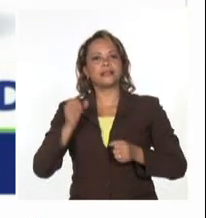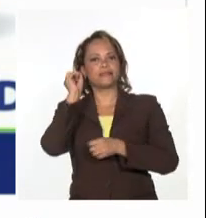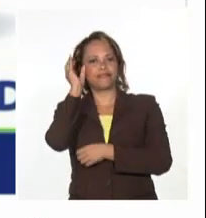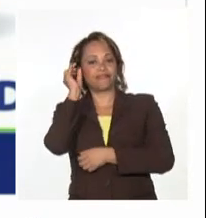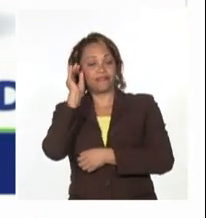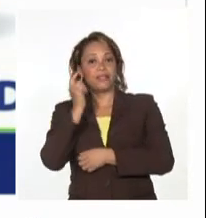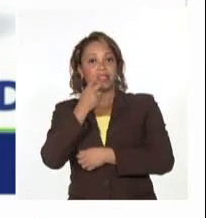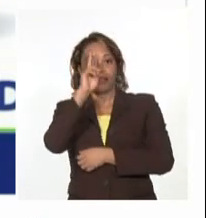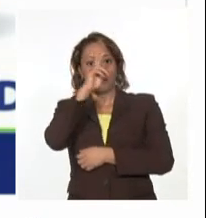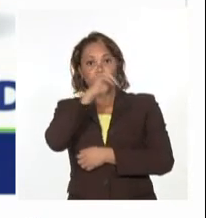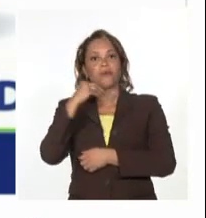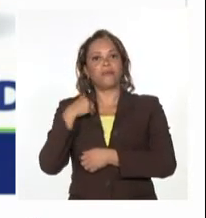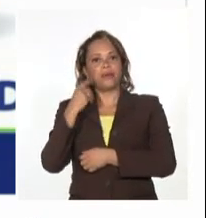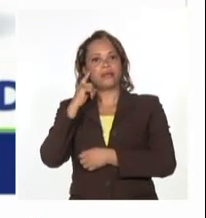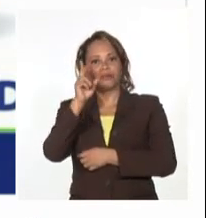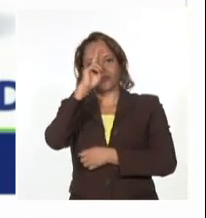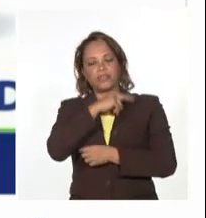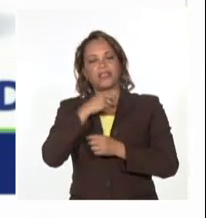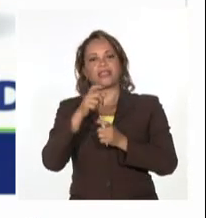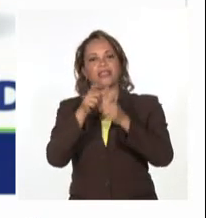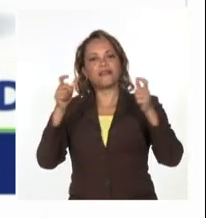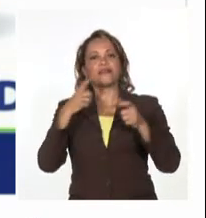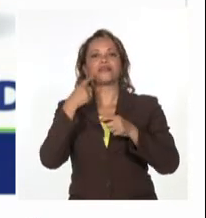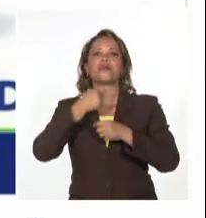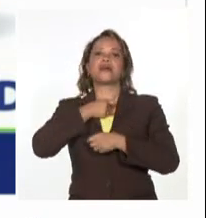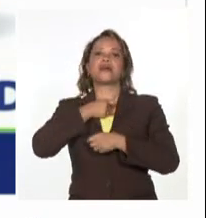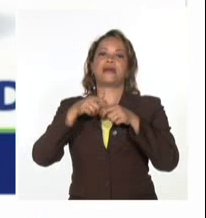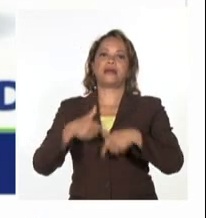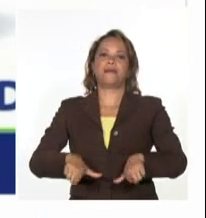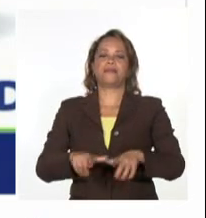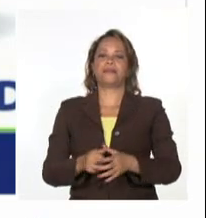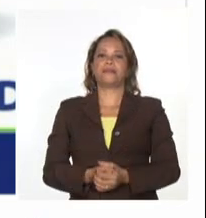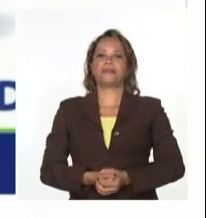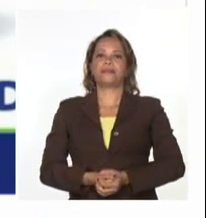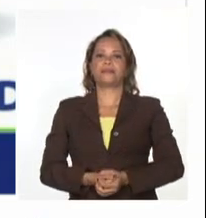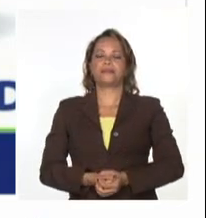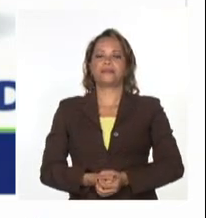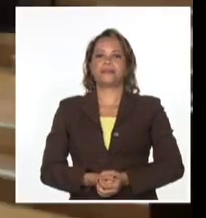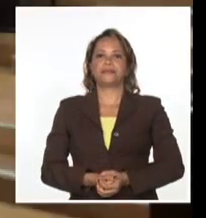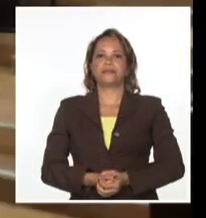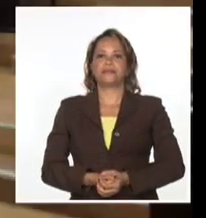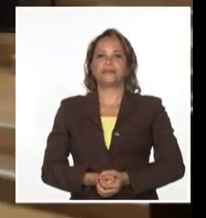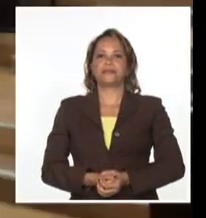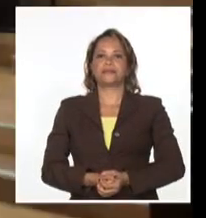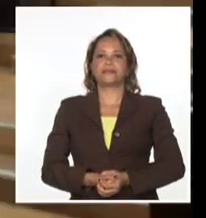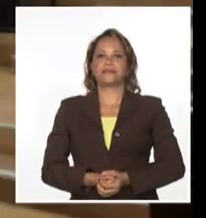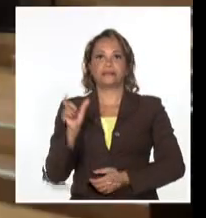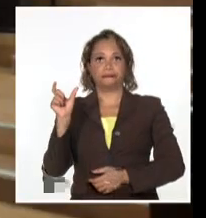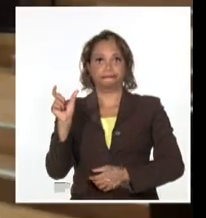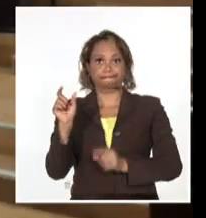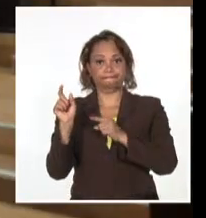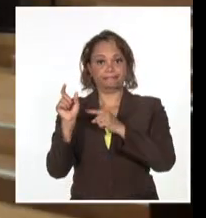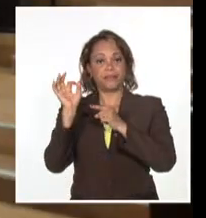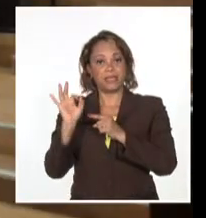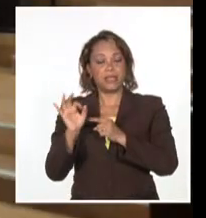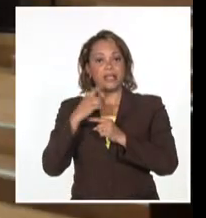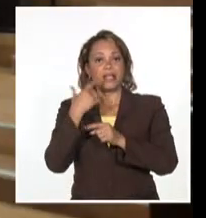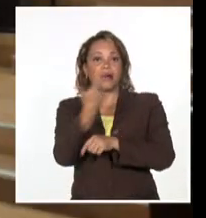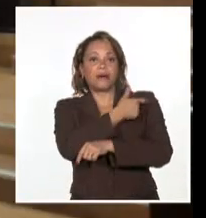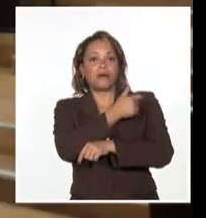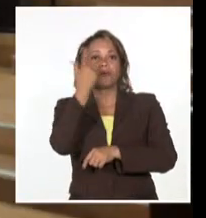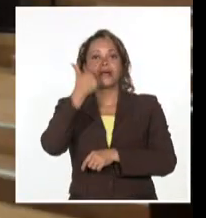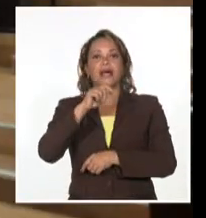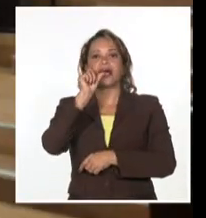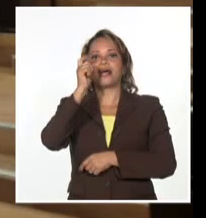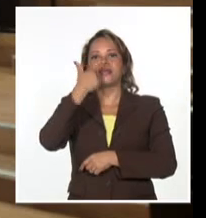son el ejemplo, escribió Díaz Canel. Y a propósito de la fecha de último minuto, hemos conocido que las vacunas Abdala,